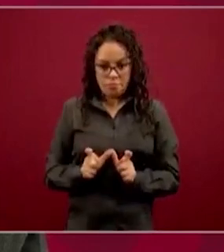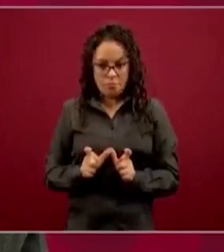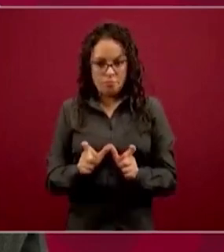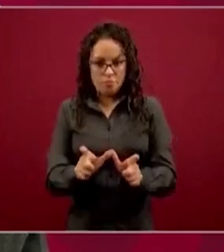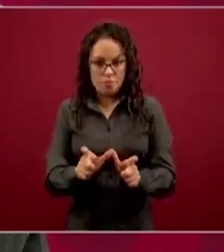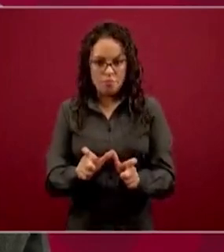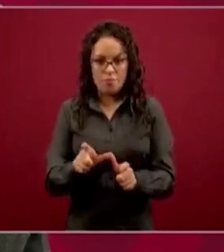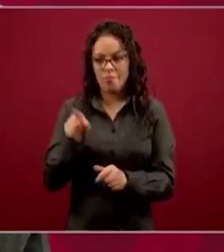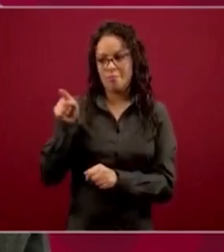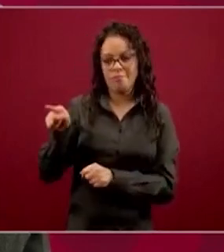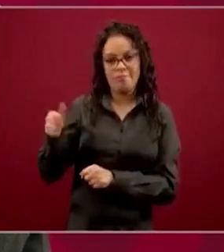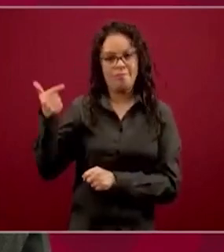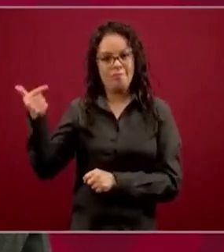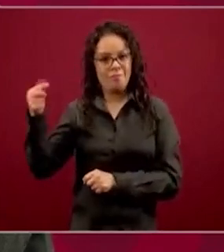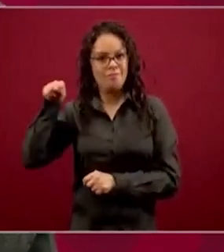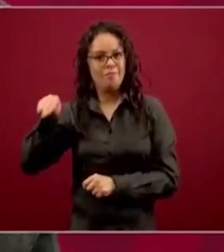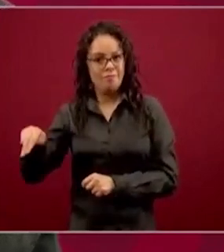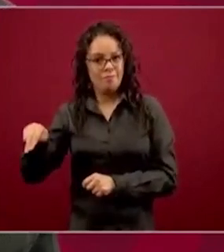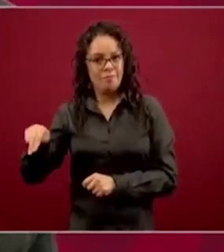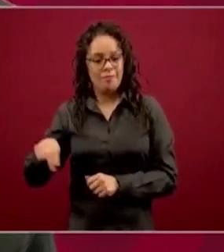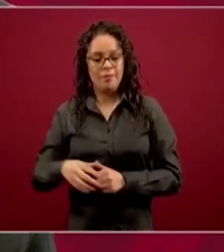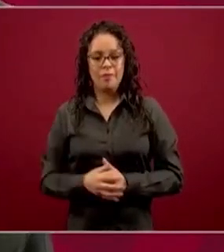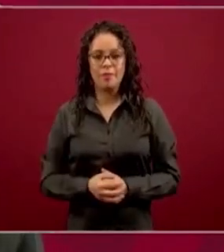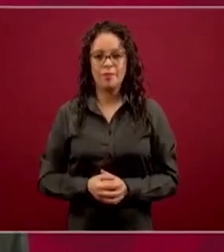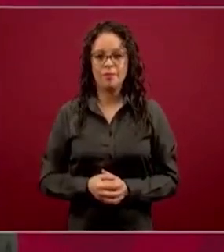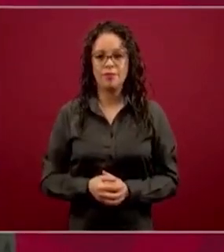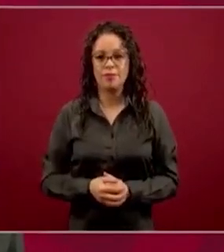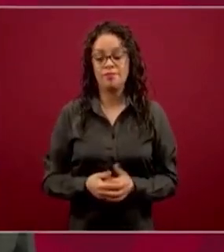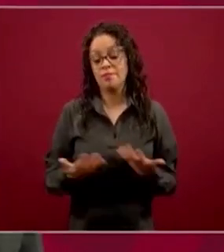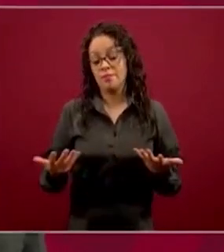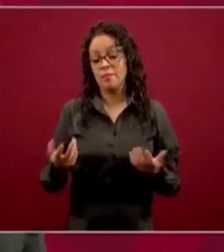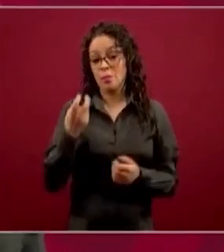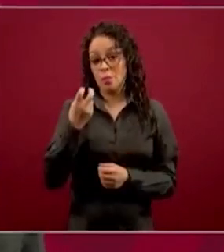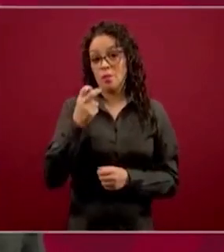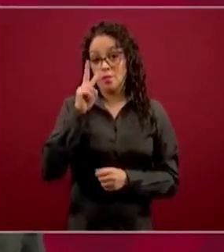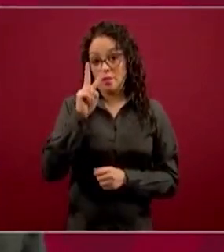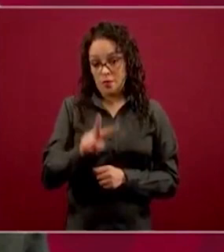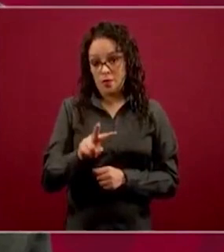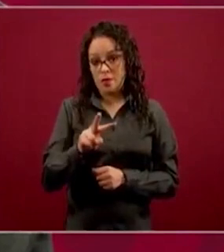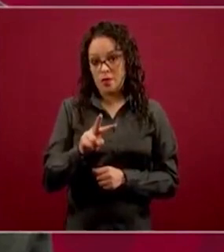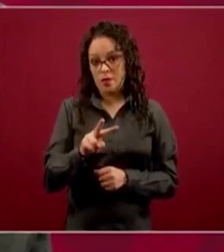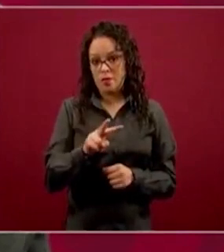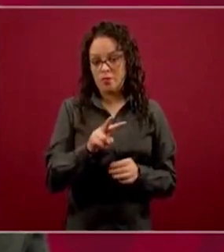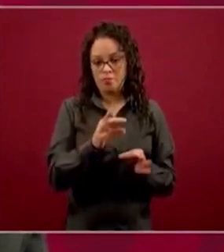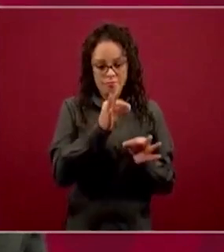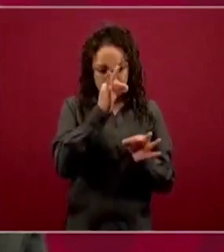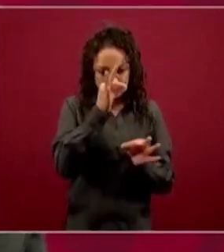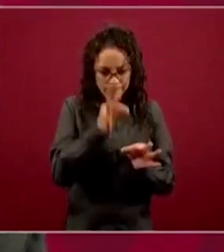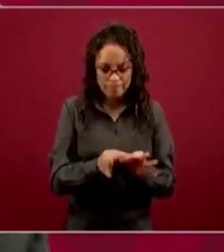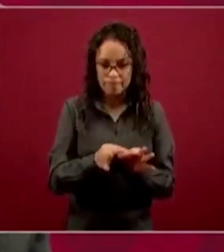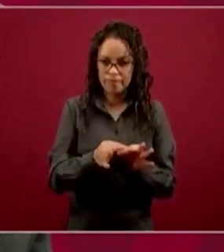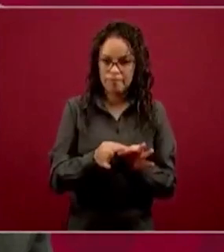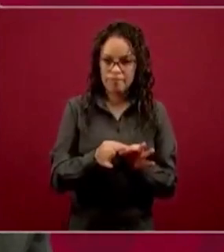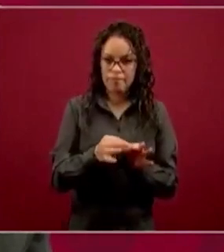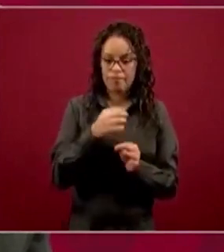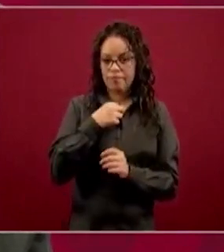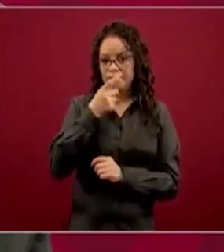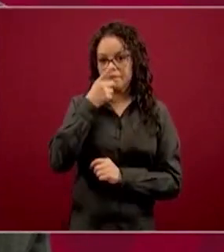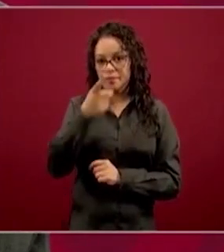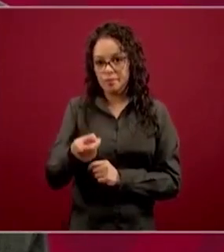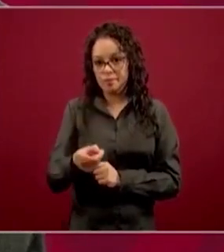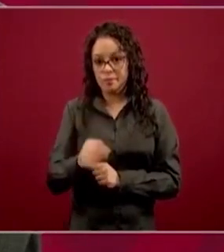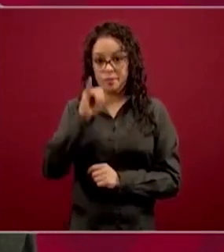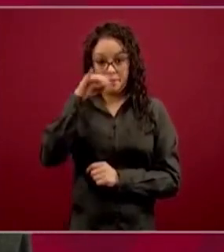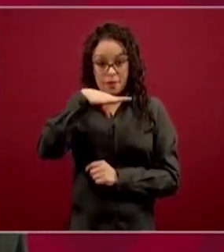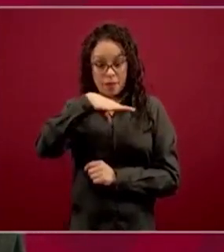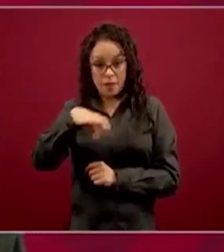Es en ese sentido que quiero ser muy puntual y subrayar que en el Seguro Social no existe un